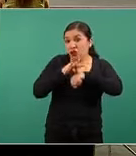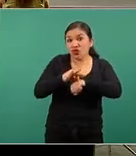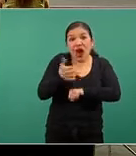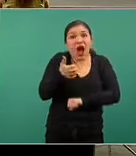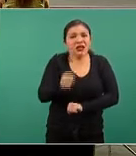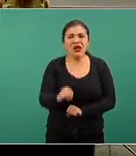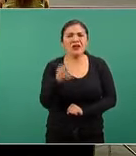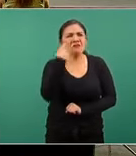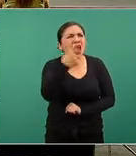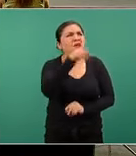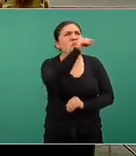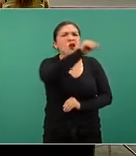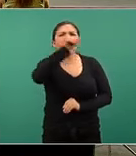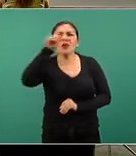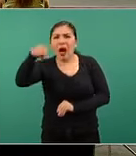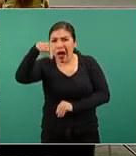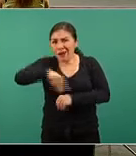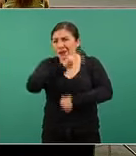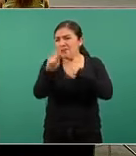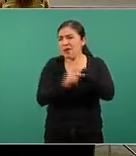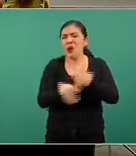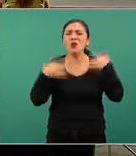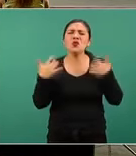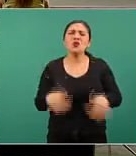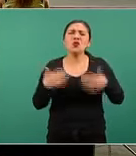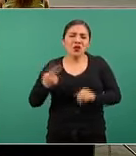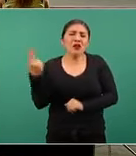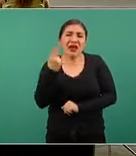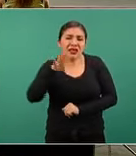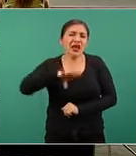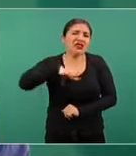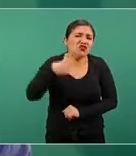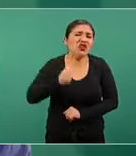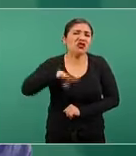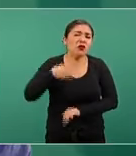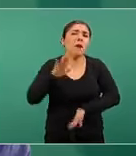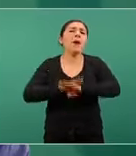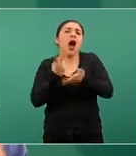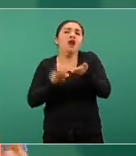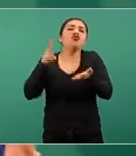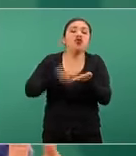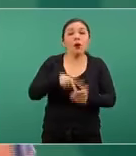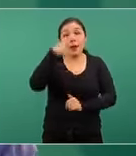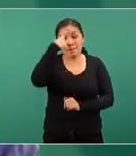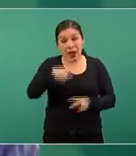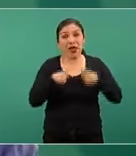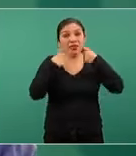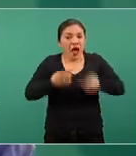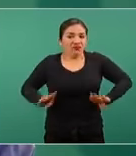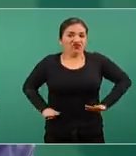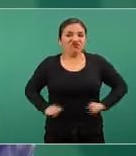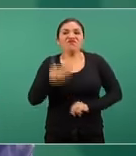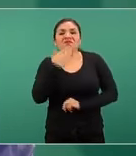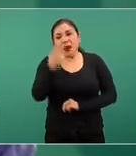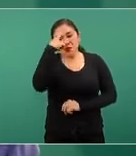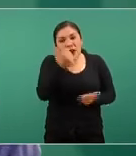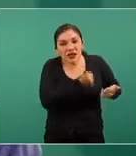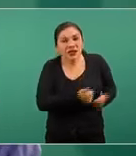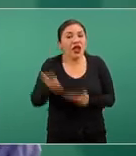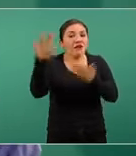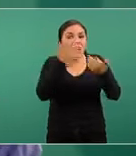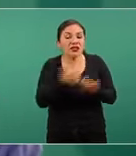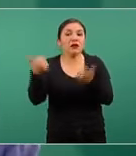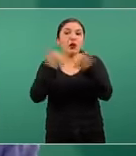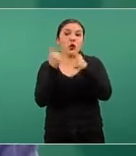amplia realidad en nuestro país, se requieren esfuerzos adicionales para garantizar las condiciones de transporte